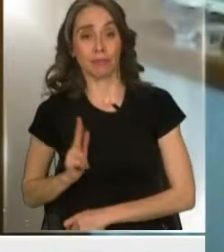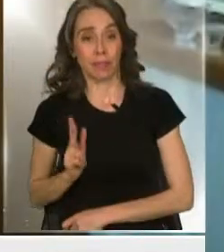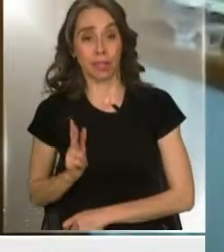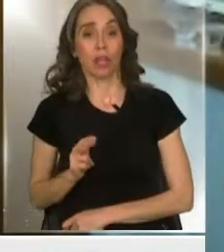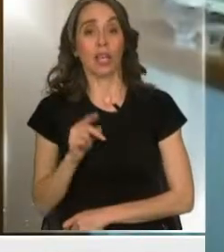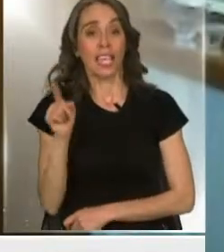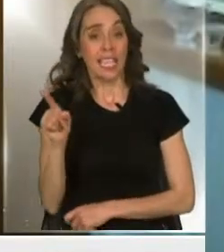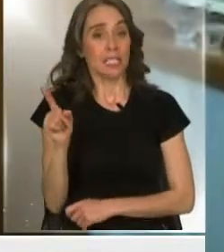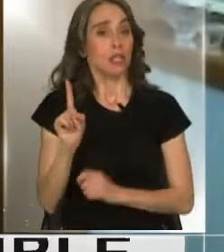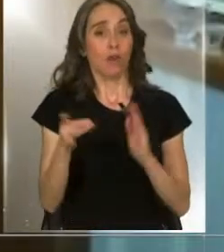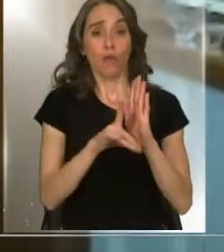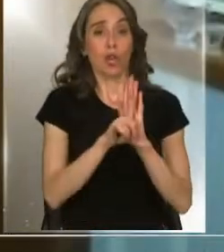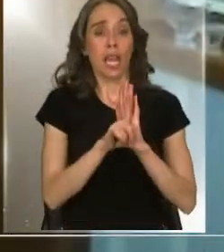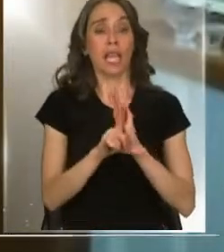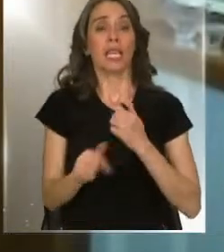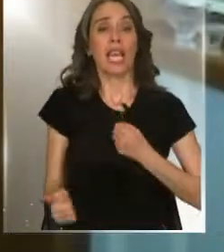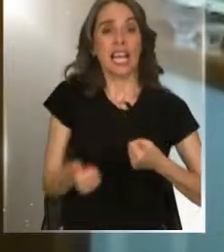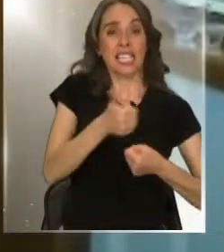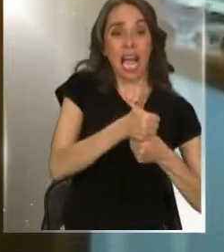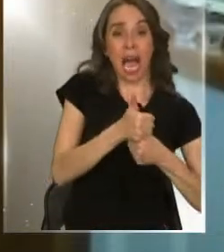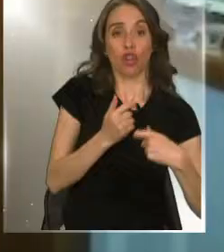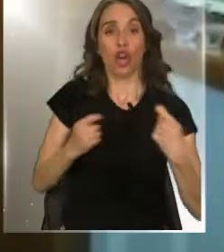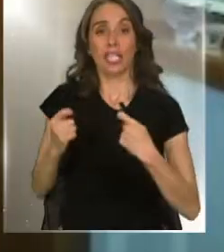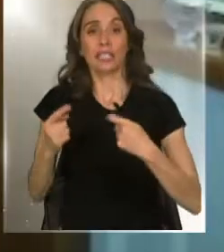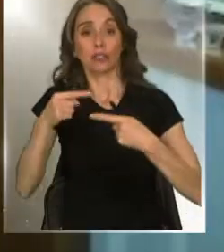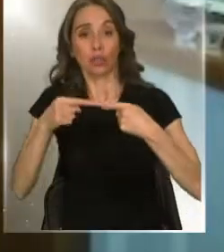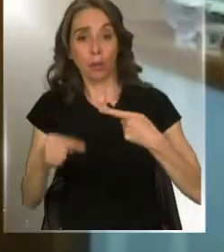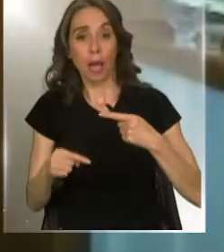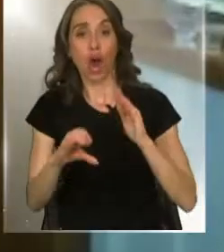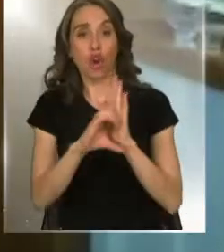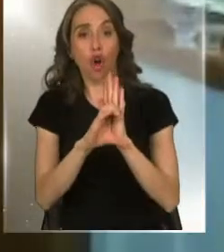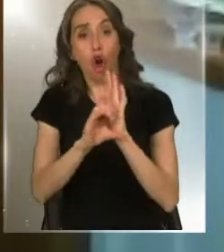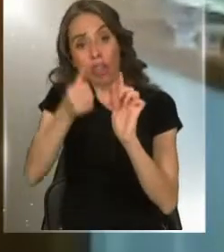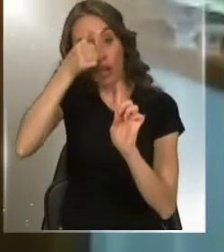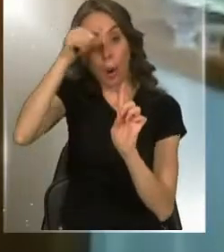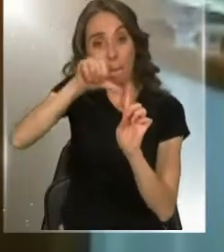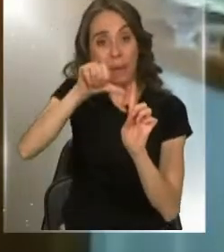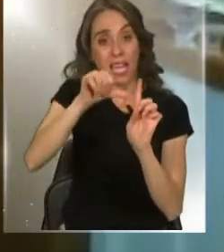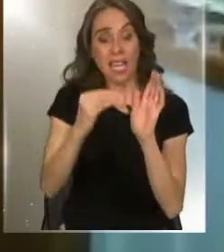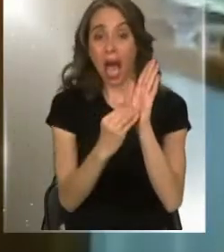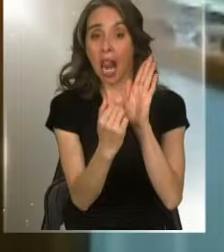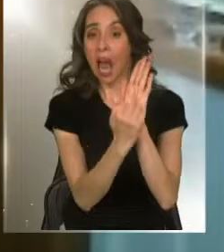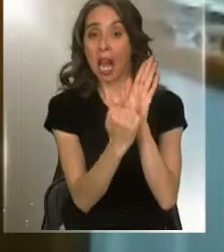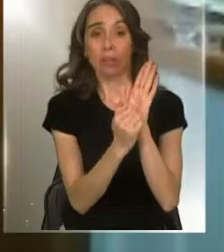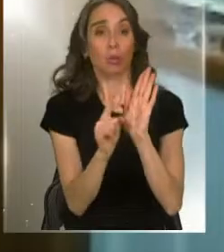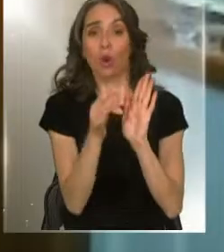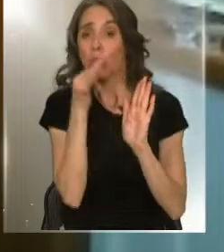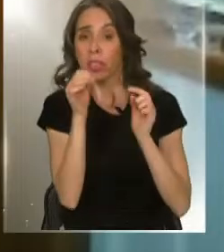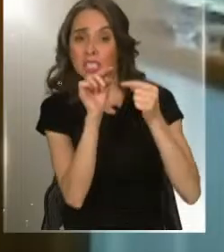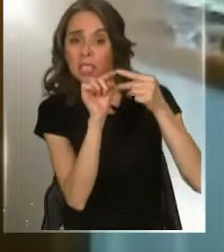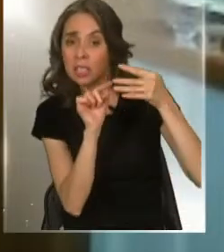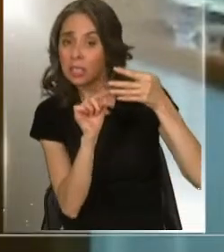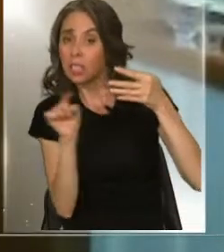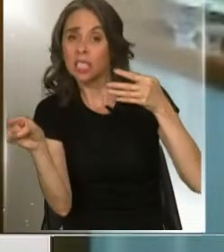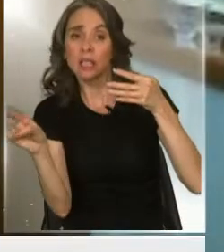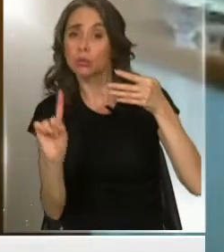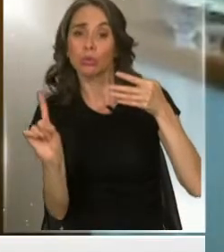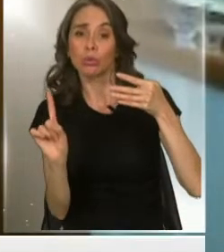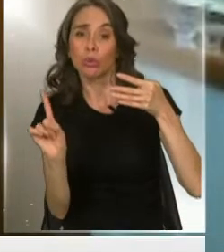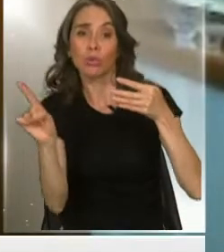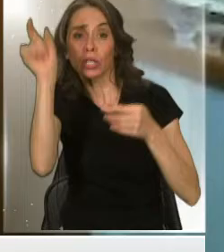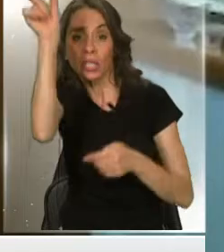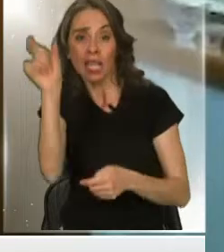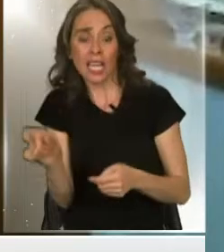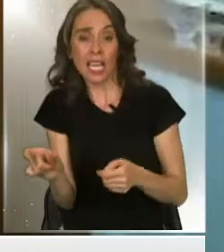delito de negociación incompatible porque el tipo penal, esto es el 240 del Código Penal, no satisface expresamente esa condición que tenía